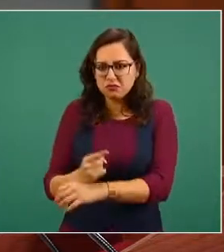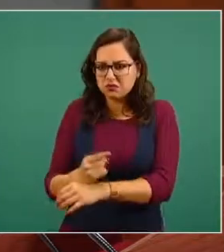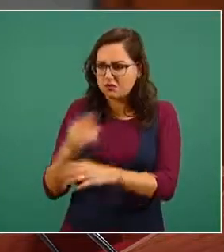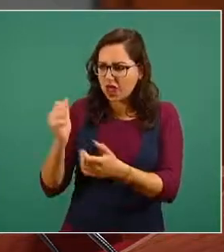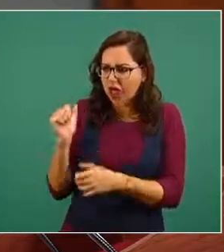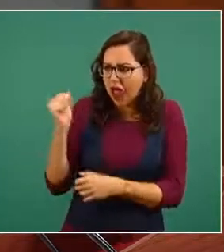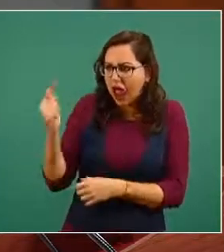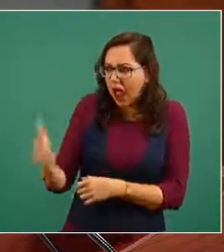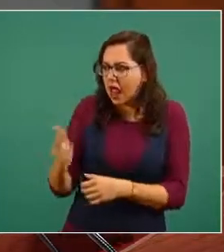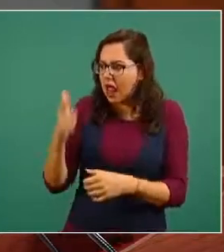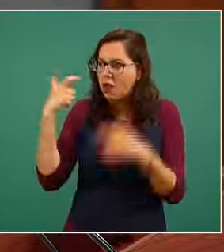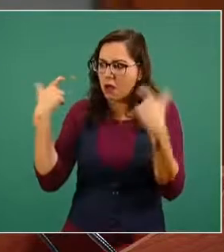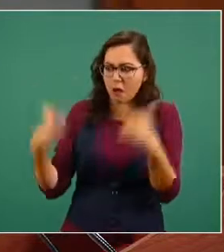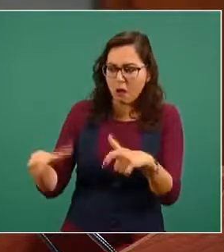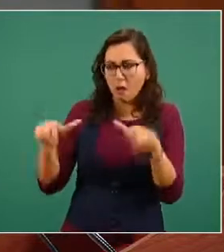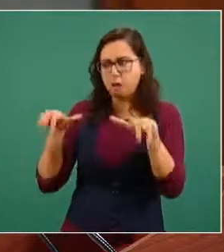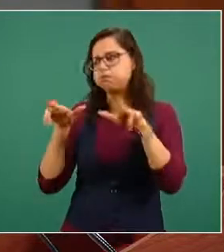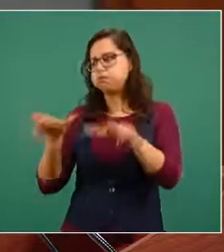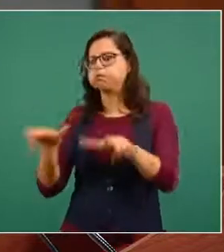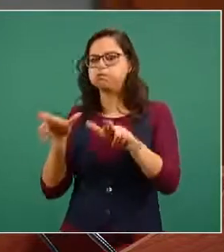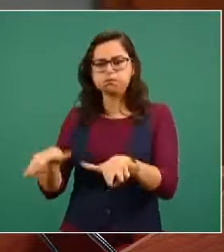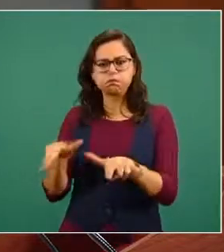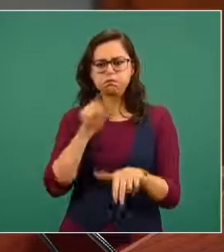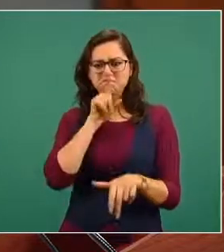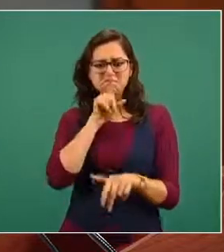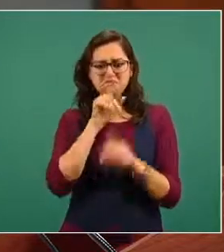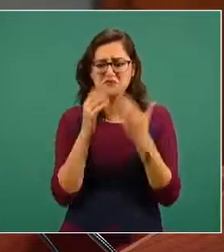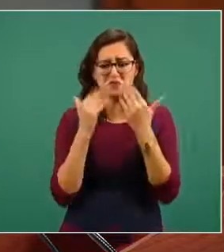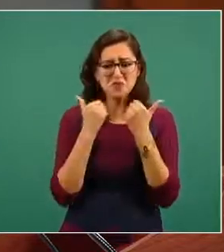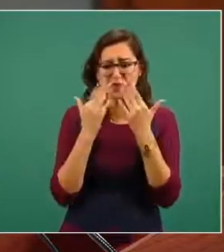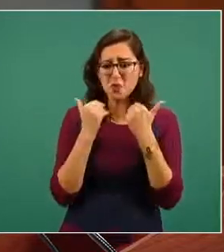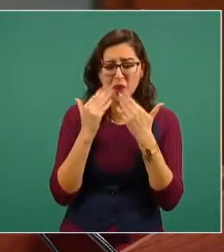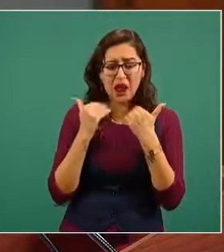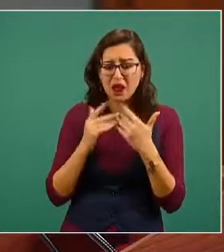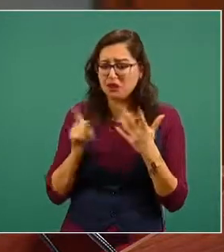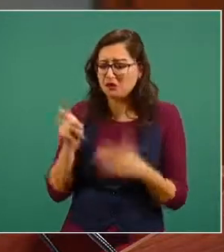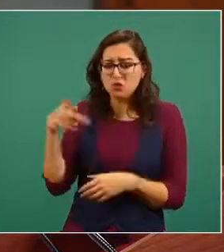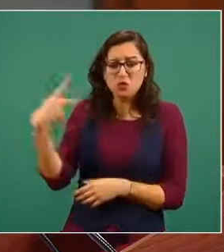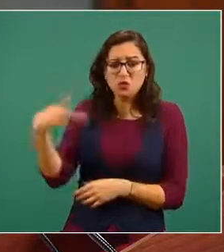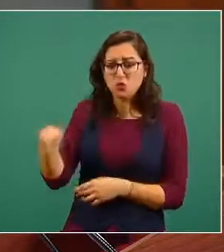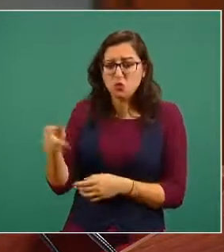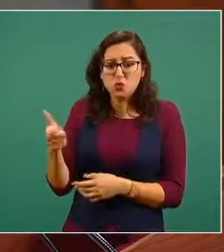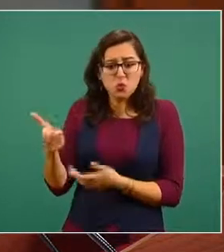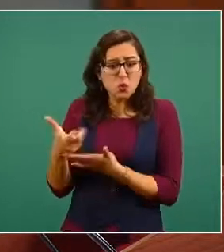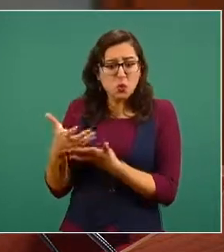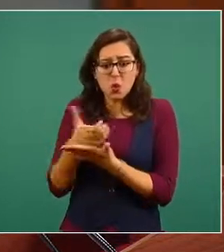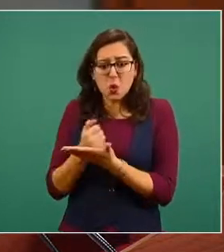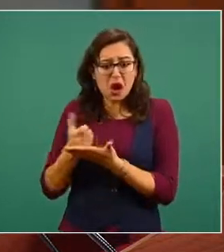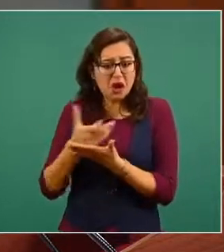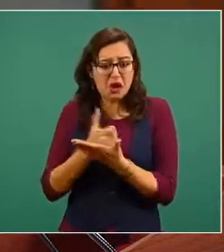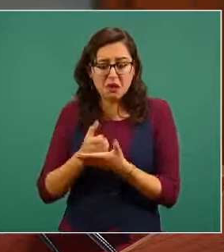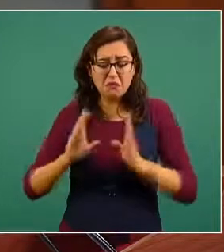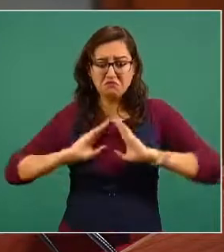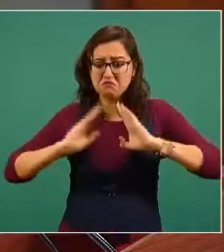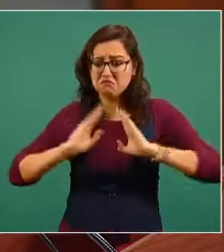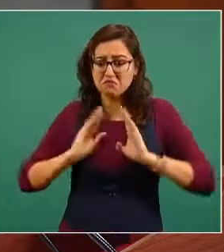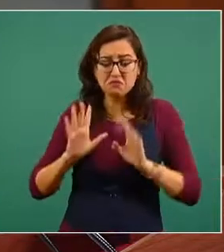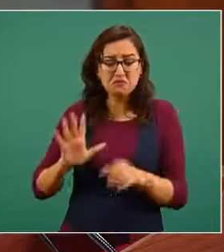patrimonio fuera de lo normal, de acuerdo con sus percepciones en el servicio público.